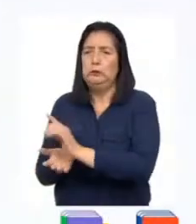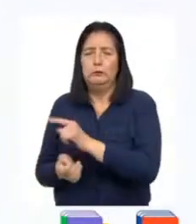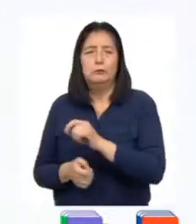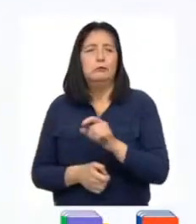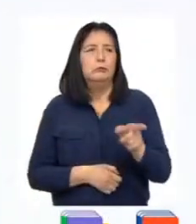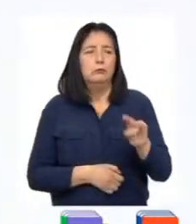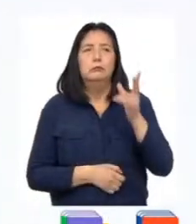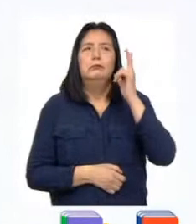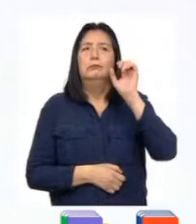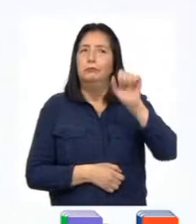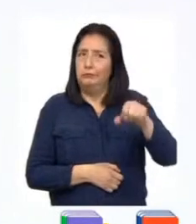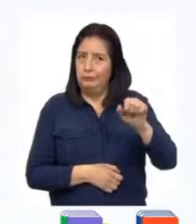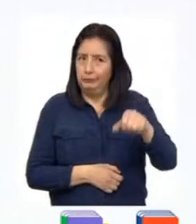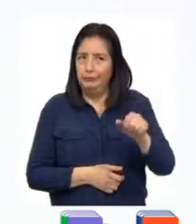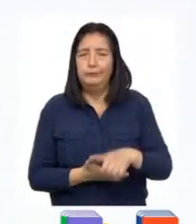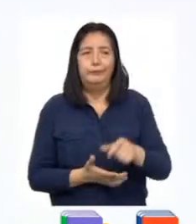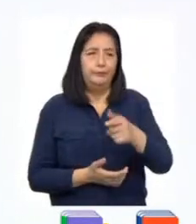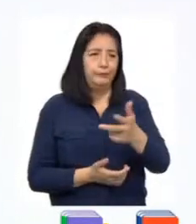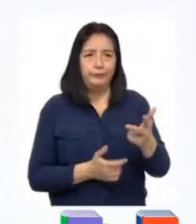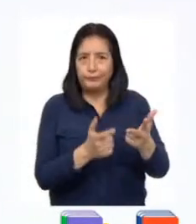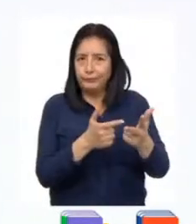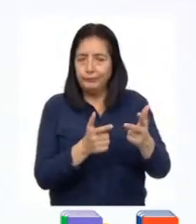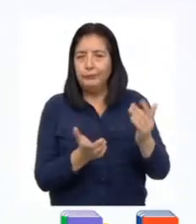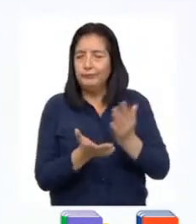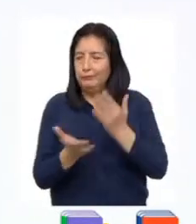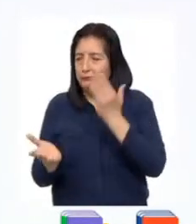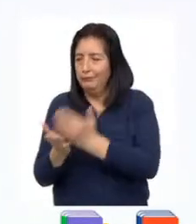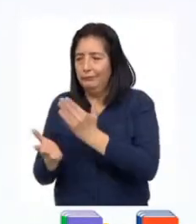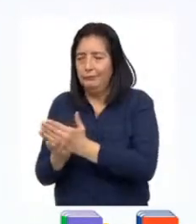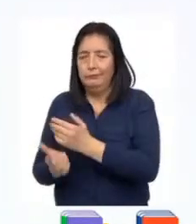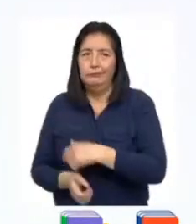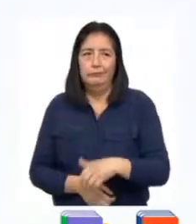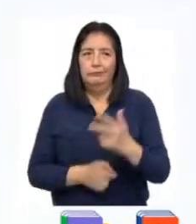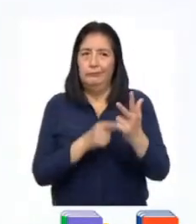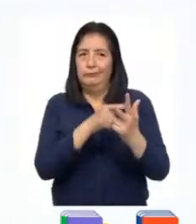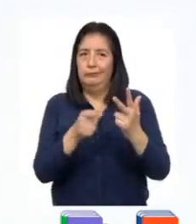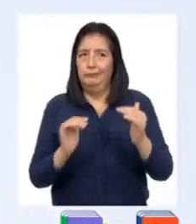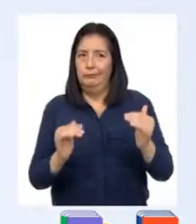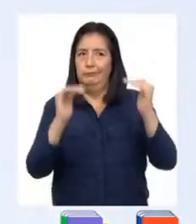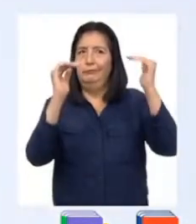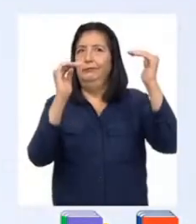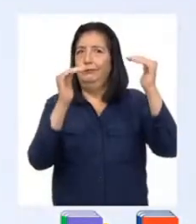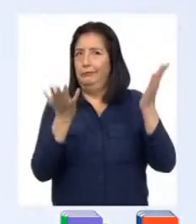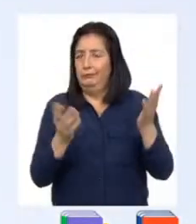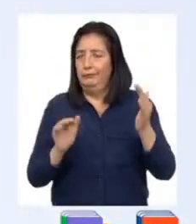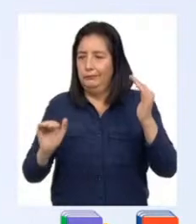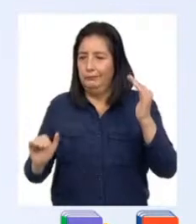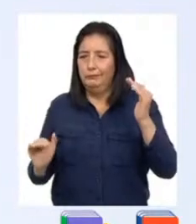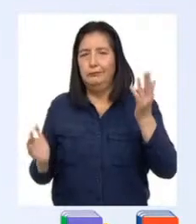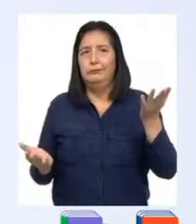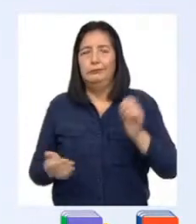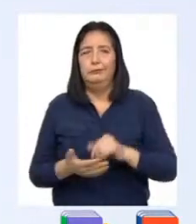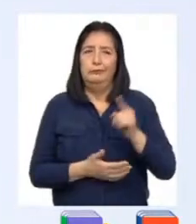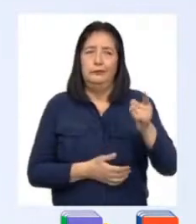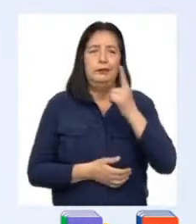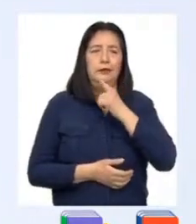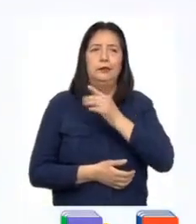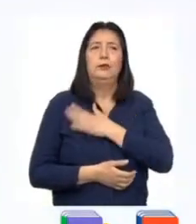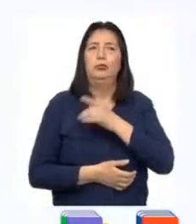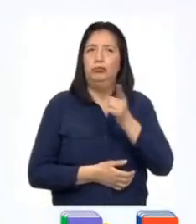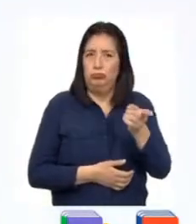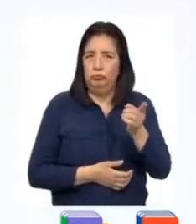escuchamos, los estudiantes que lo fastidian son tres mayores que él, ya que están en segundo de